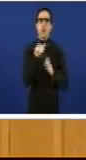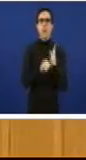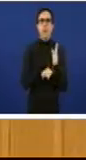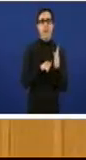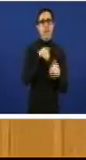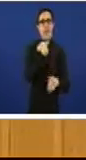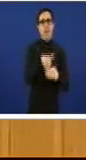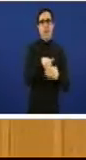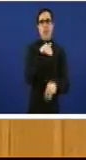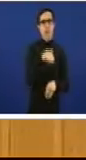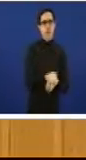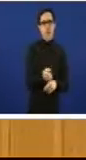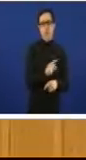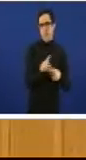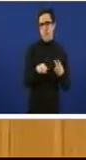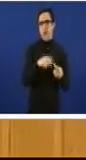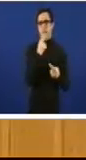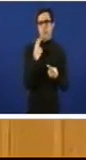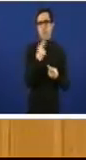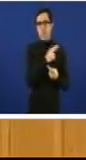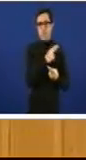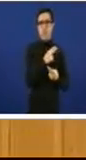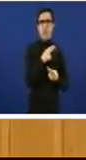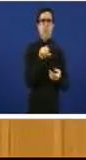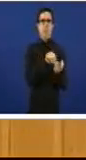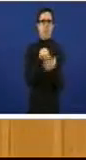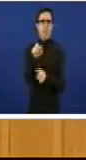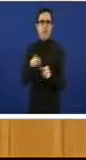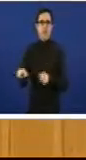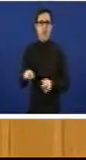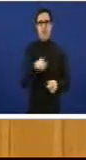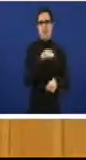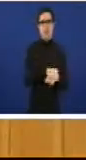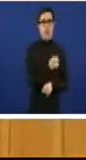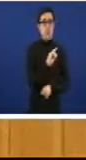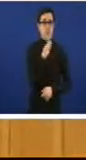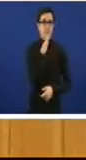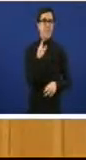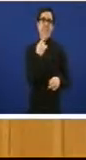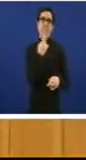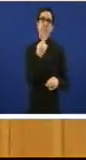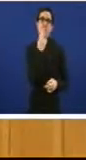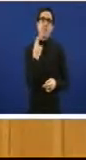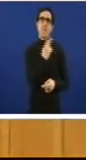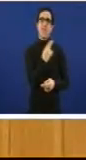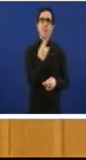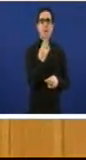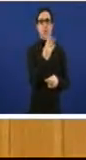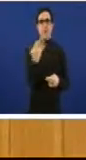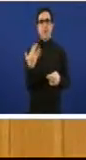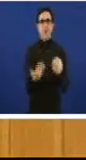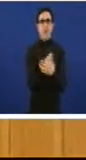co compromiso coa cidadanía de que ian resolver o para en 45 días, sino o que están facendo e prolongando a crise.